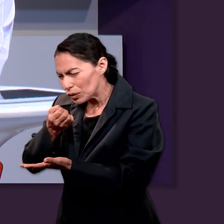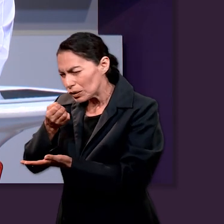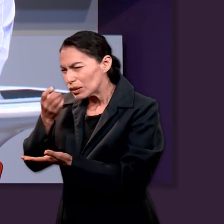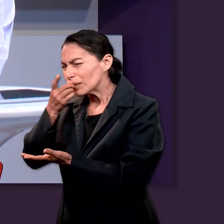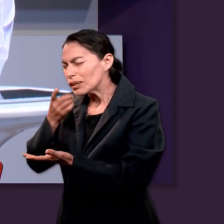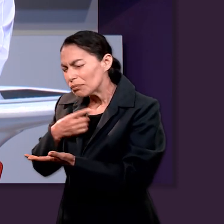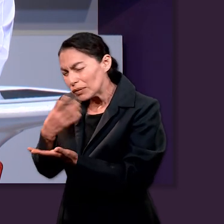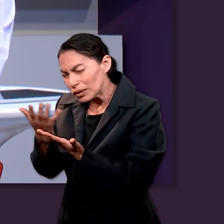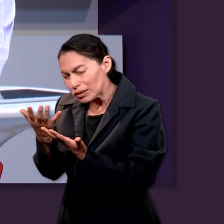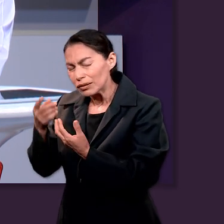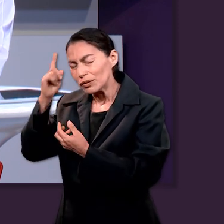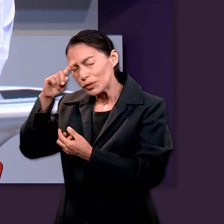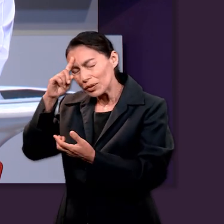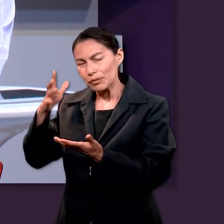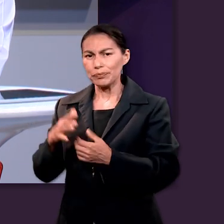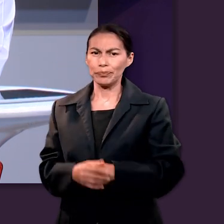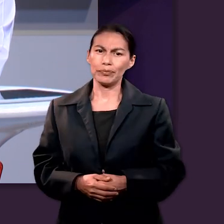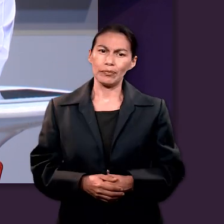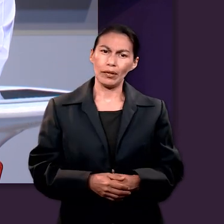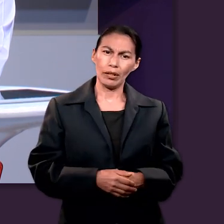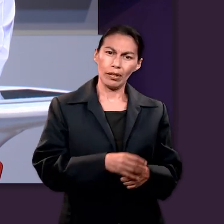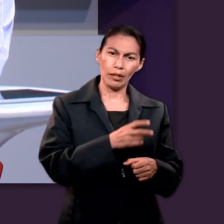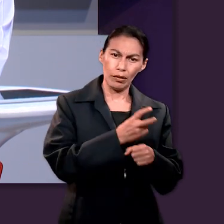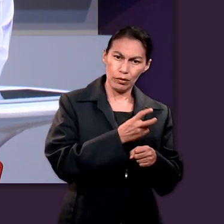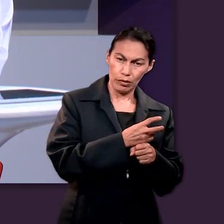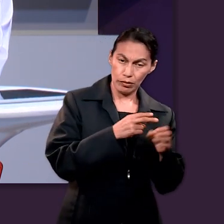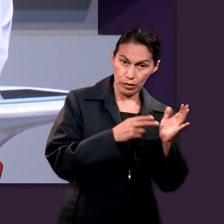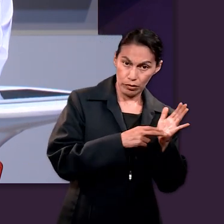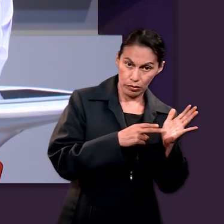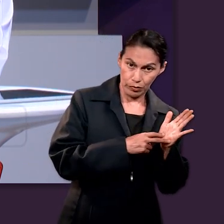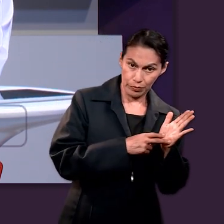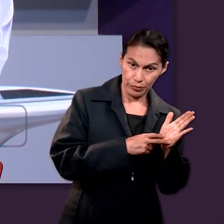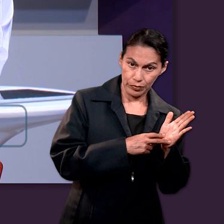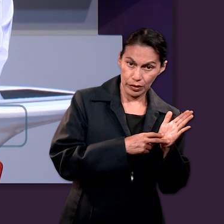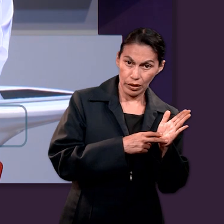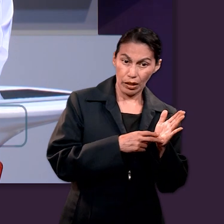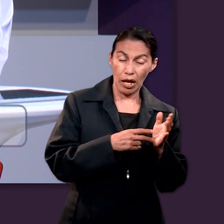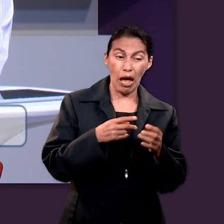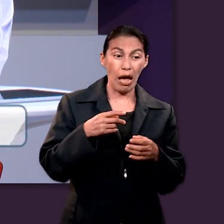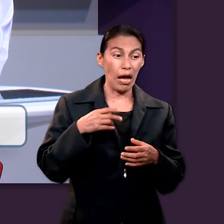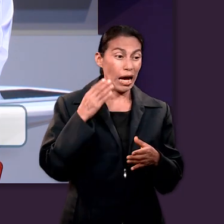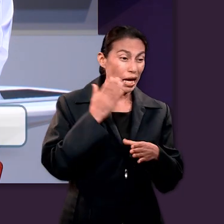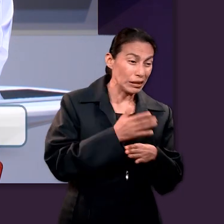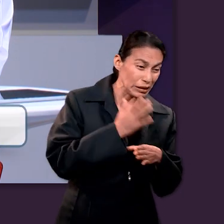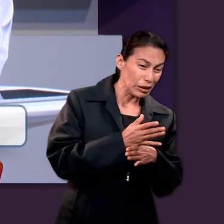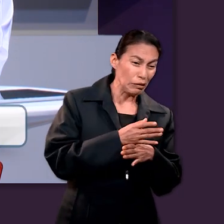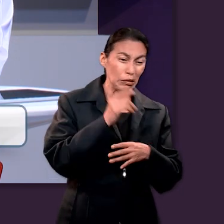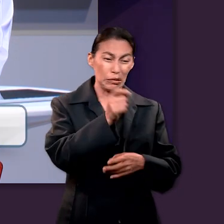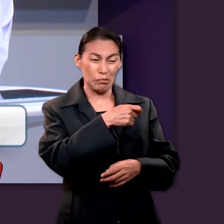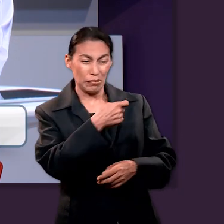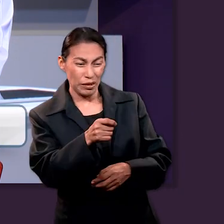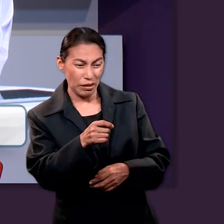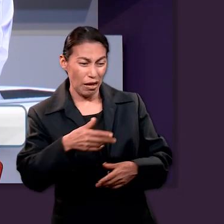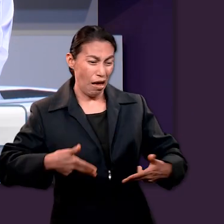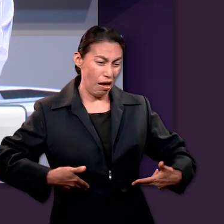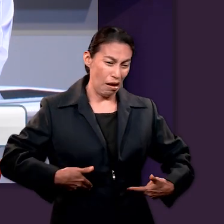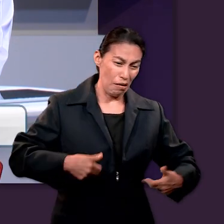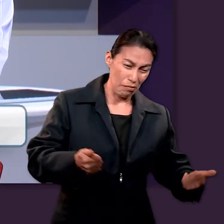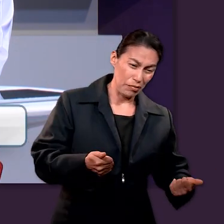versículo número 9, si mal viene sobre nosotros espada de castigo, pestilencia o hambre